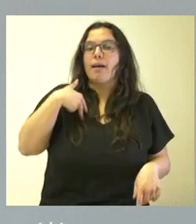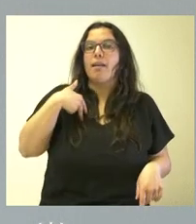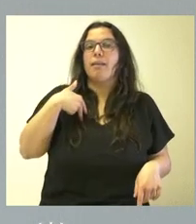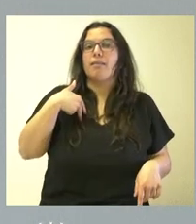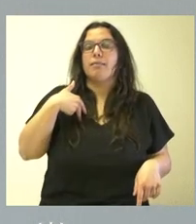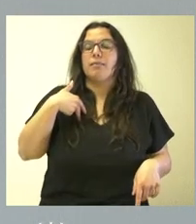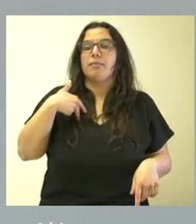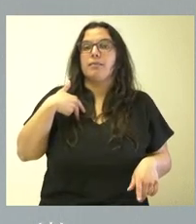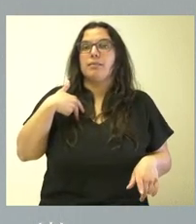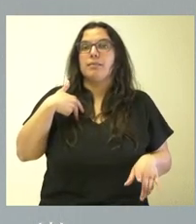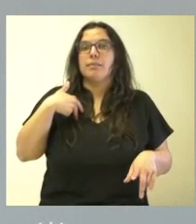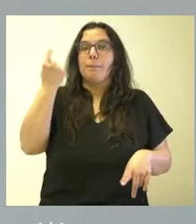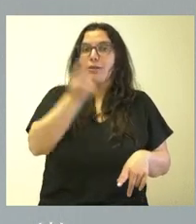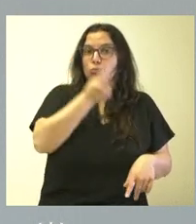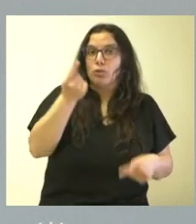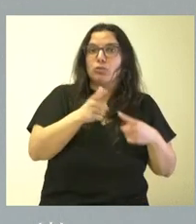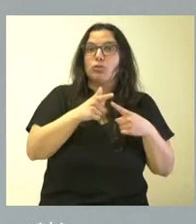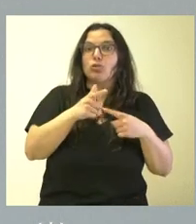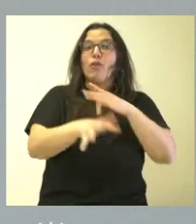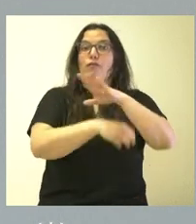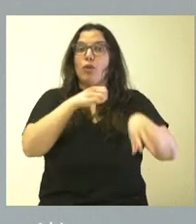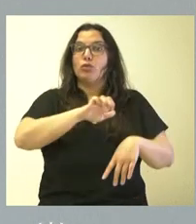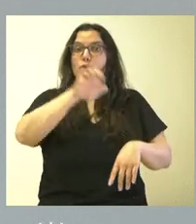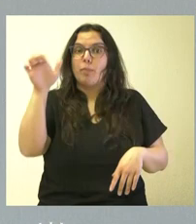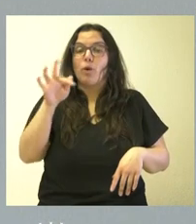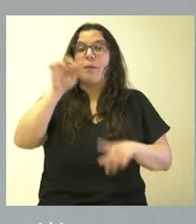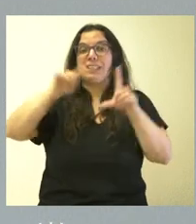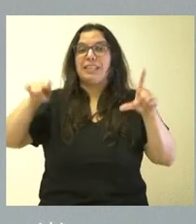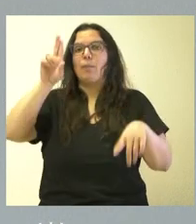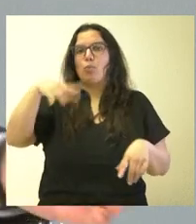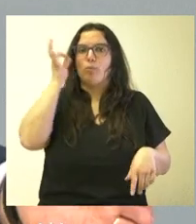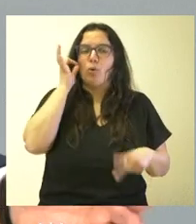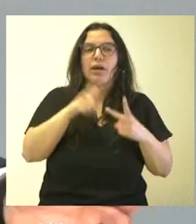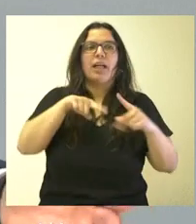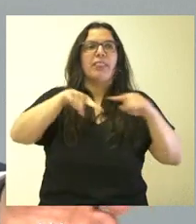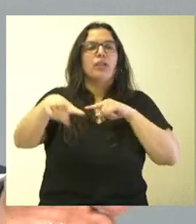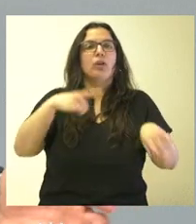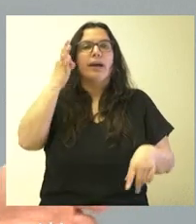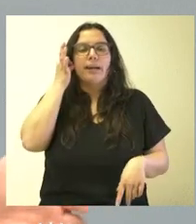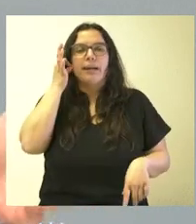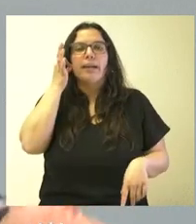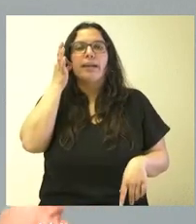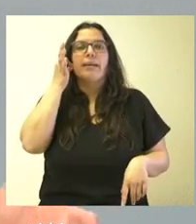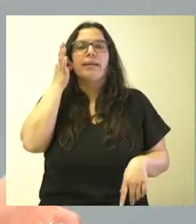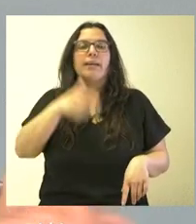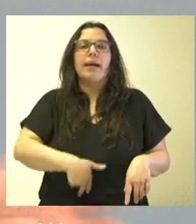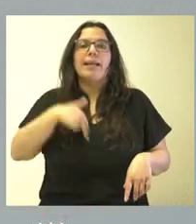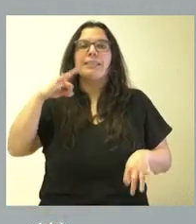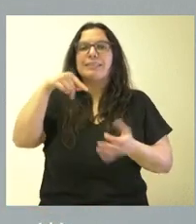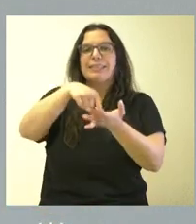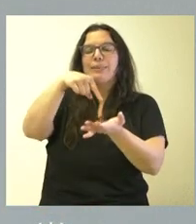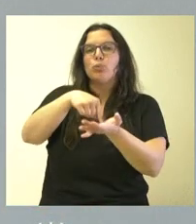presupuestos. De fondos europeos y de estadística es mujer. La directora general de tributos